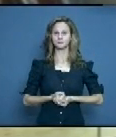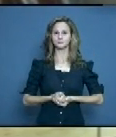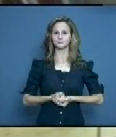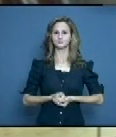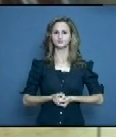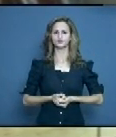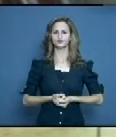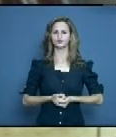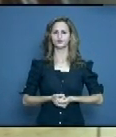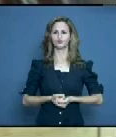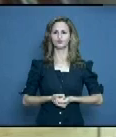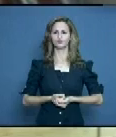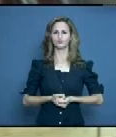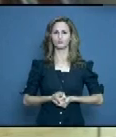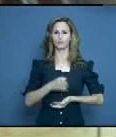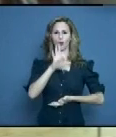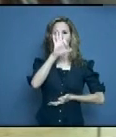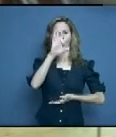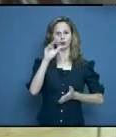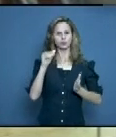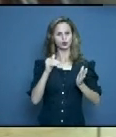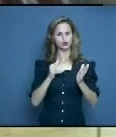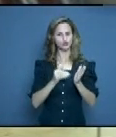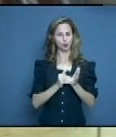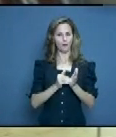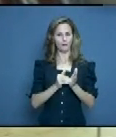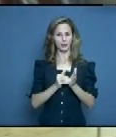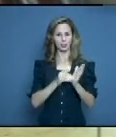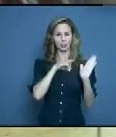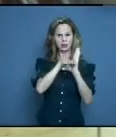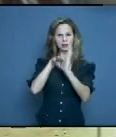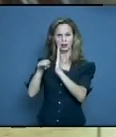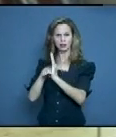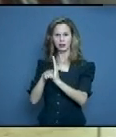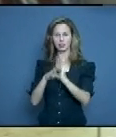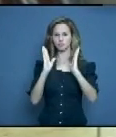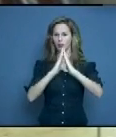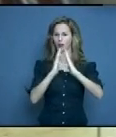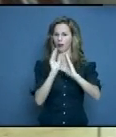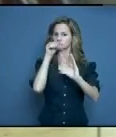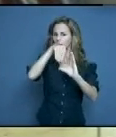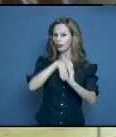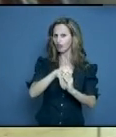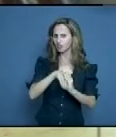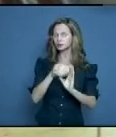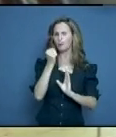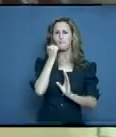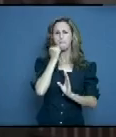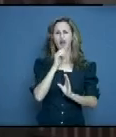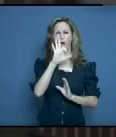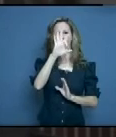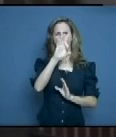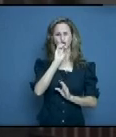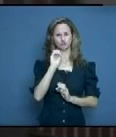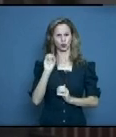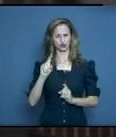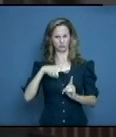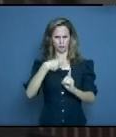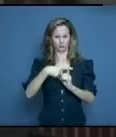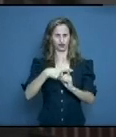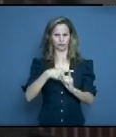Llegar a más de 8.000 ingresos domiciliarios y dentro de ellos más de 800 casos positivos,